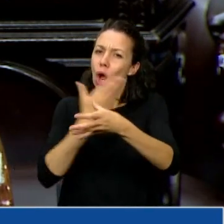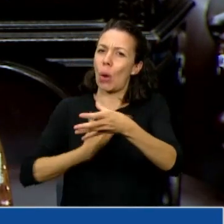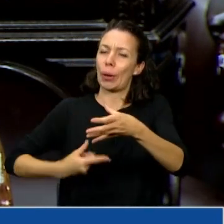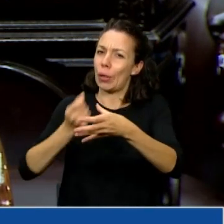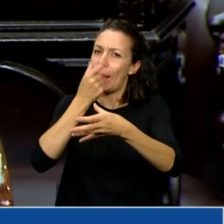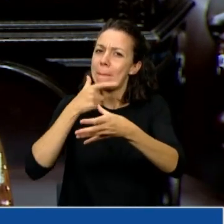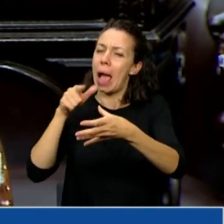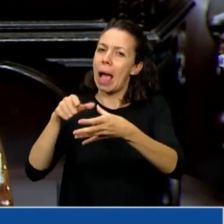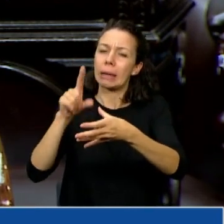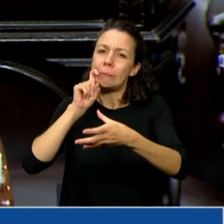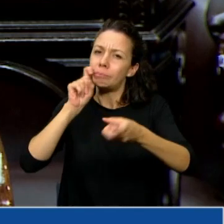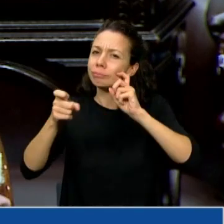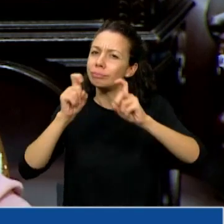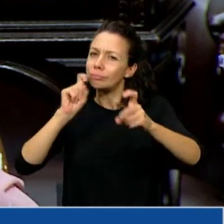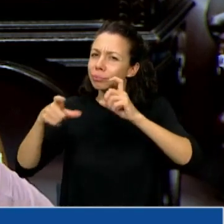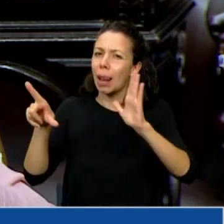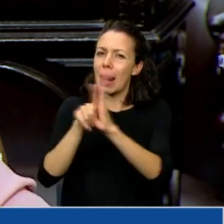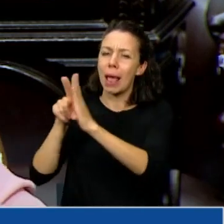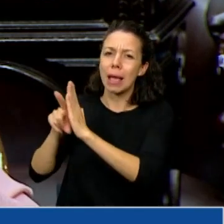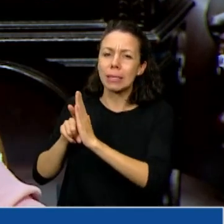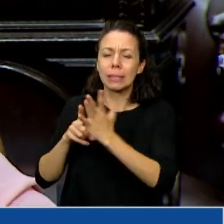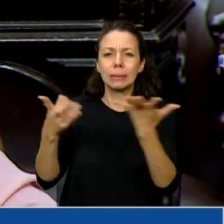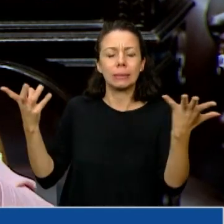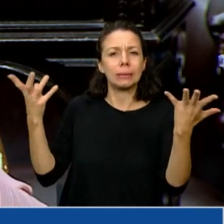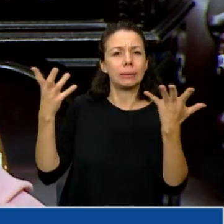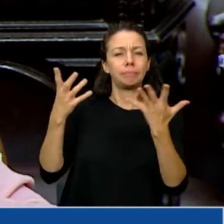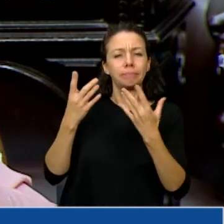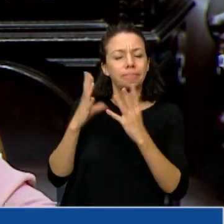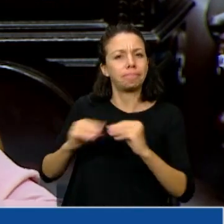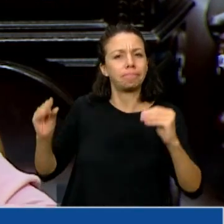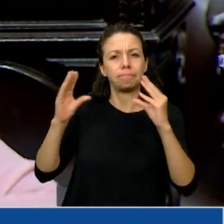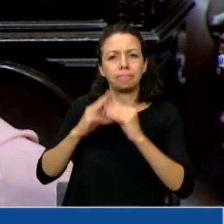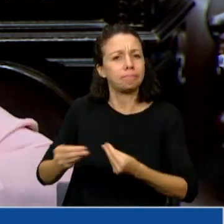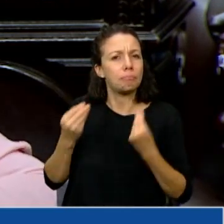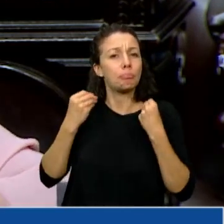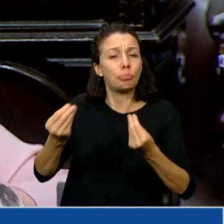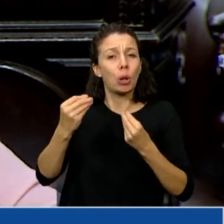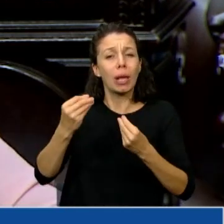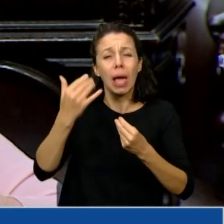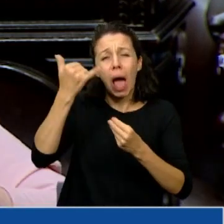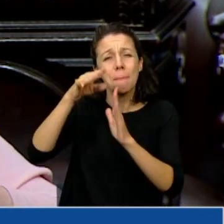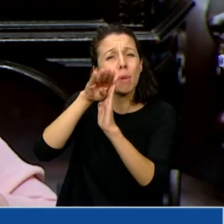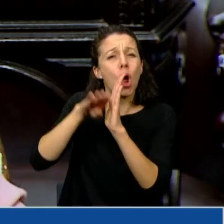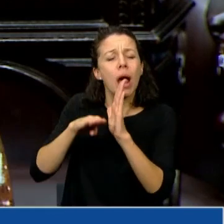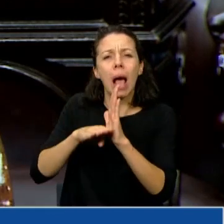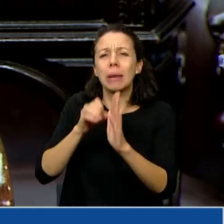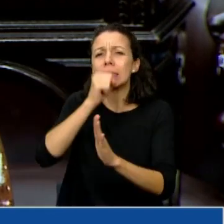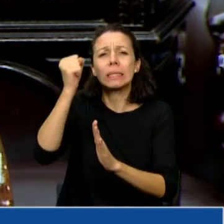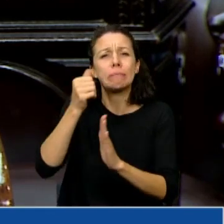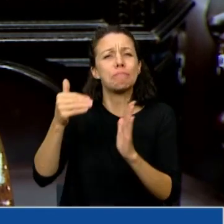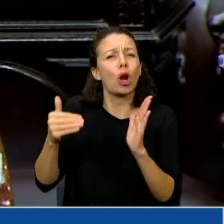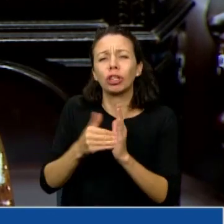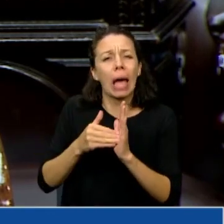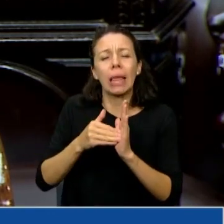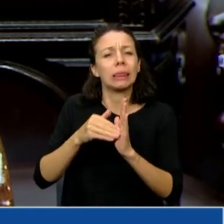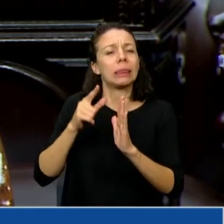Y avergüenza, avergüenza porque la destrucción de programas claves en esto del tiempo no es que se recupera de